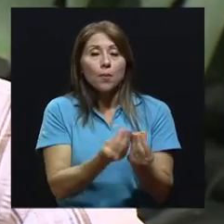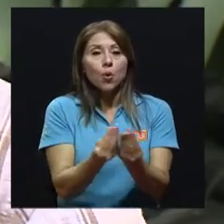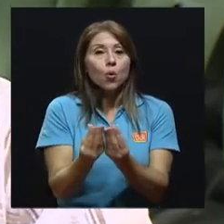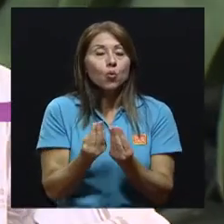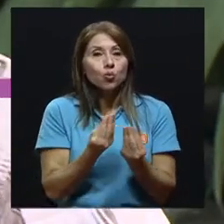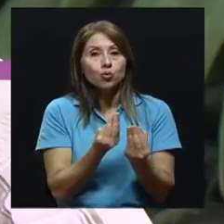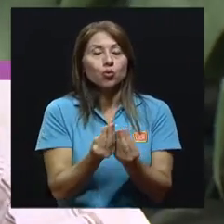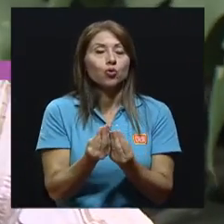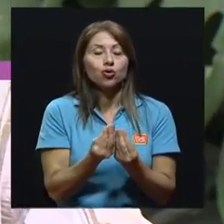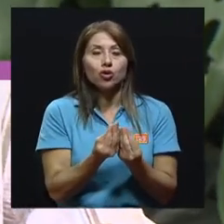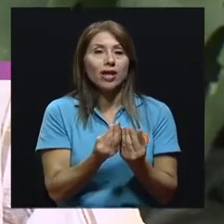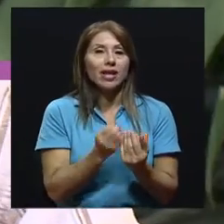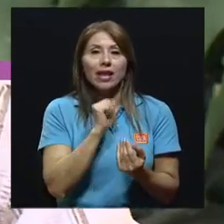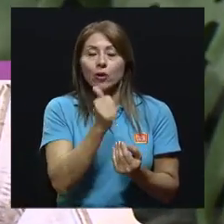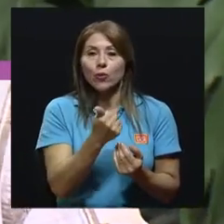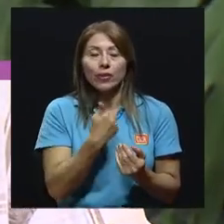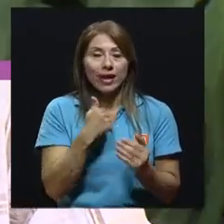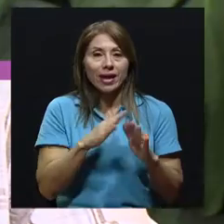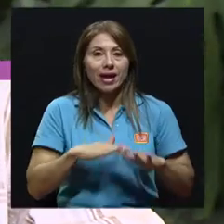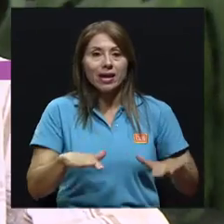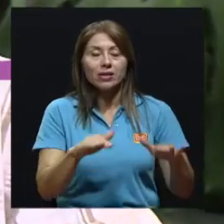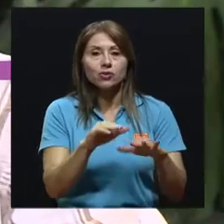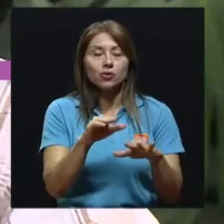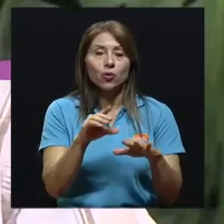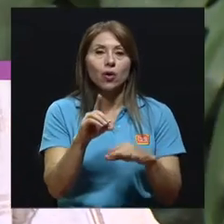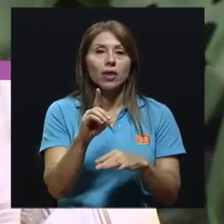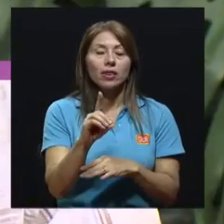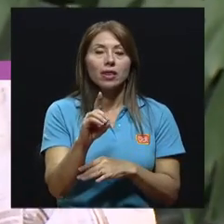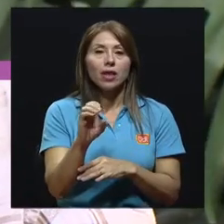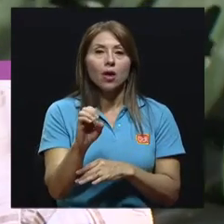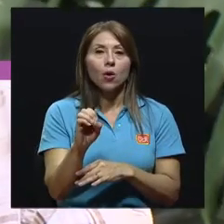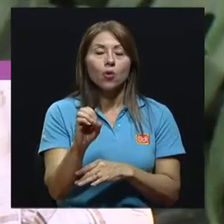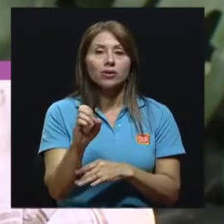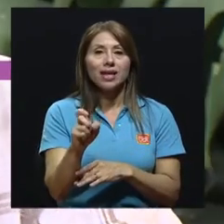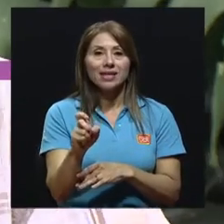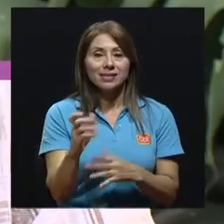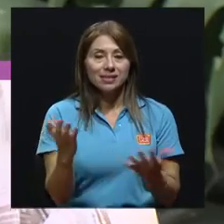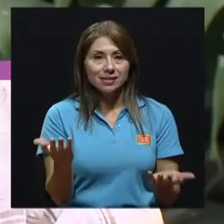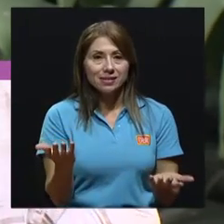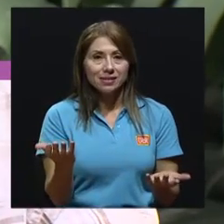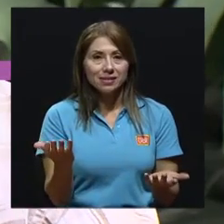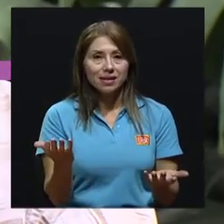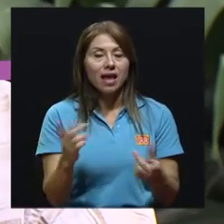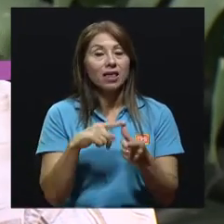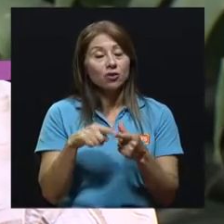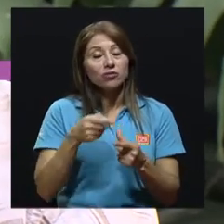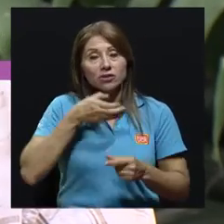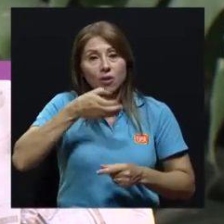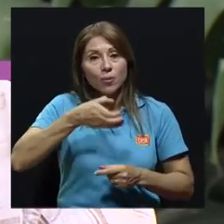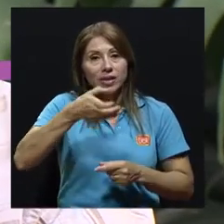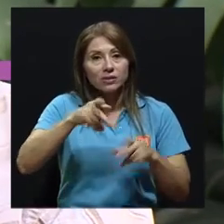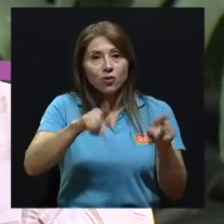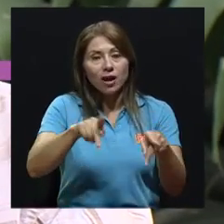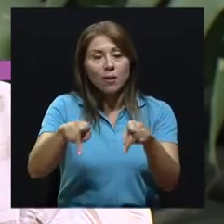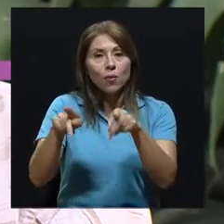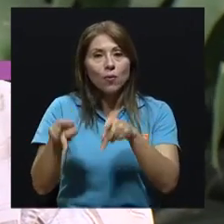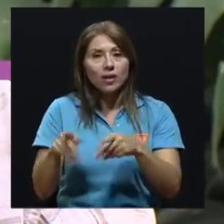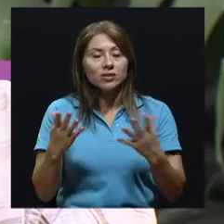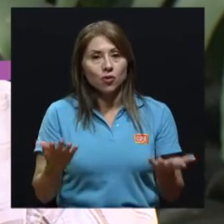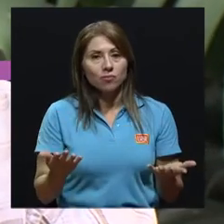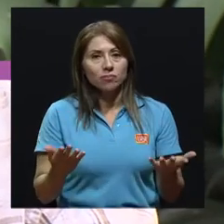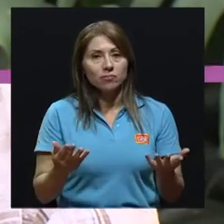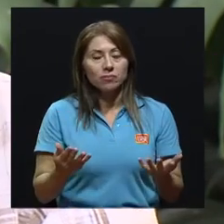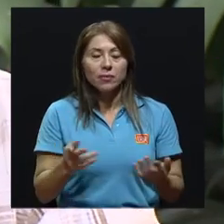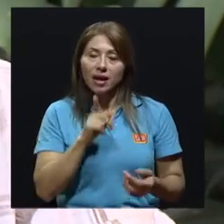o libres de VOCs, famosos VOCs, entonces también es una recomendación que uno le puede hacer a la población en general,